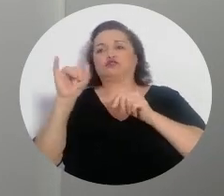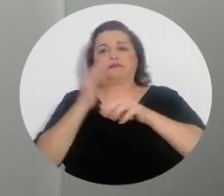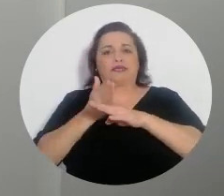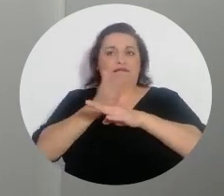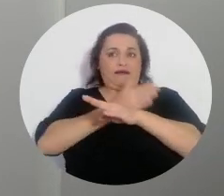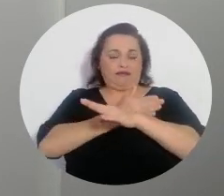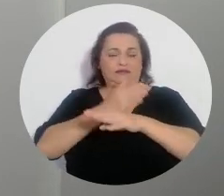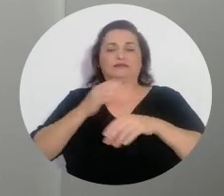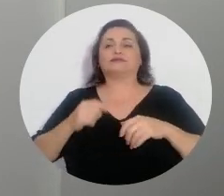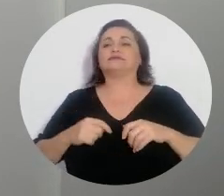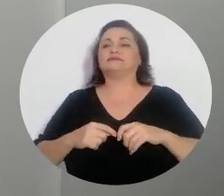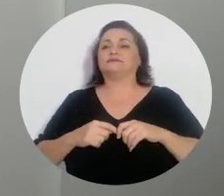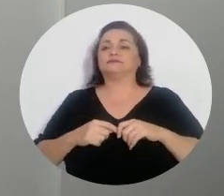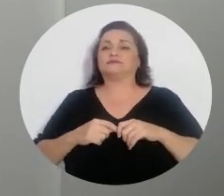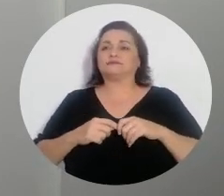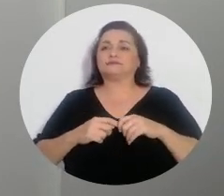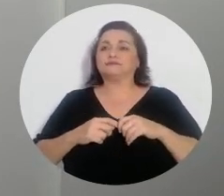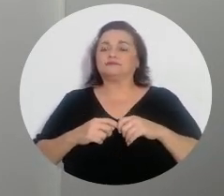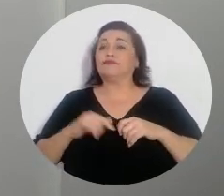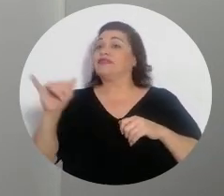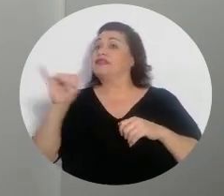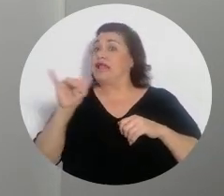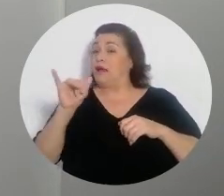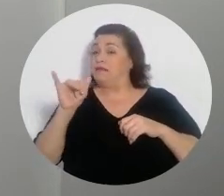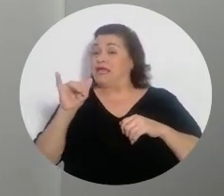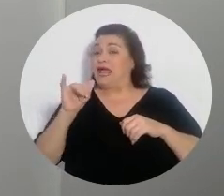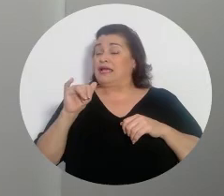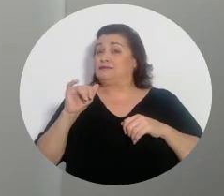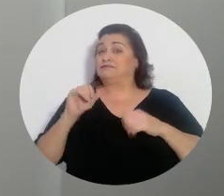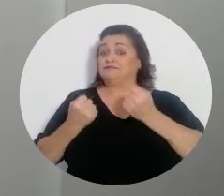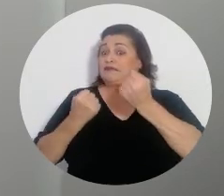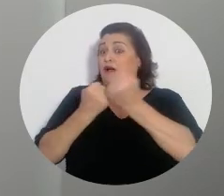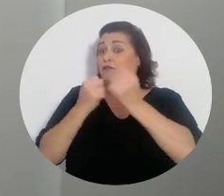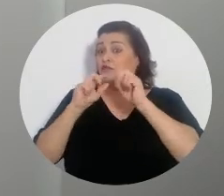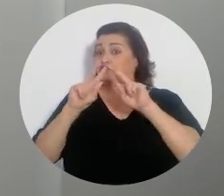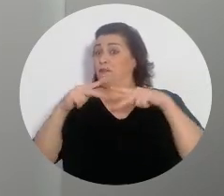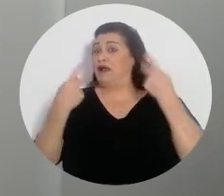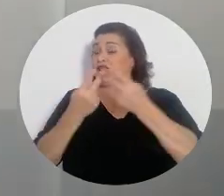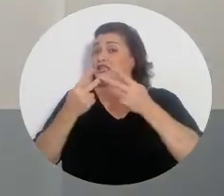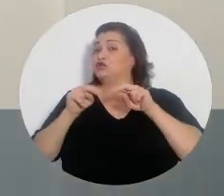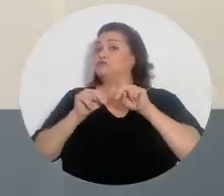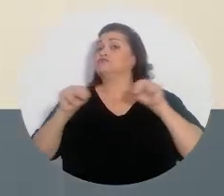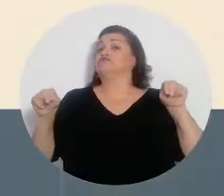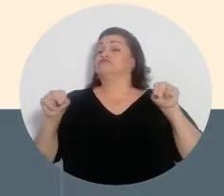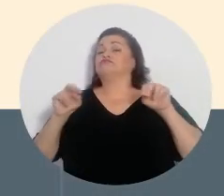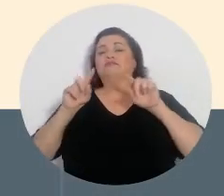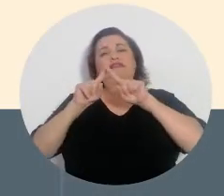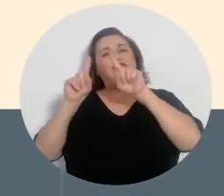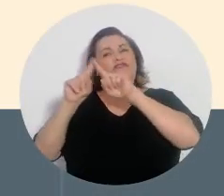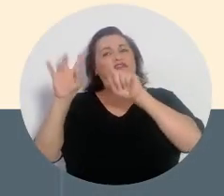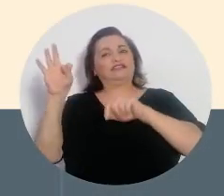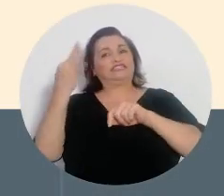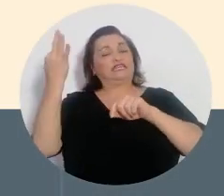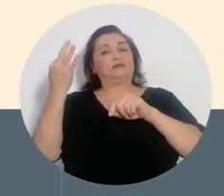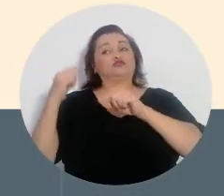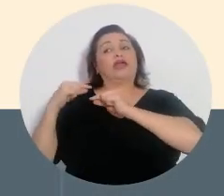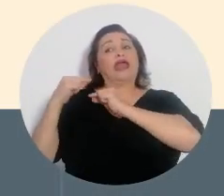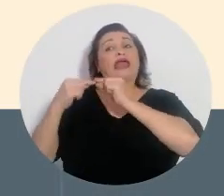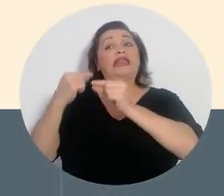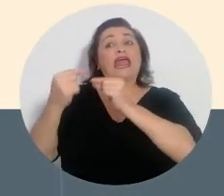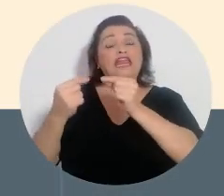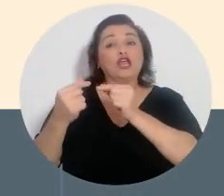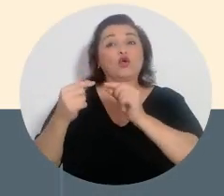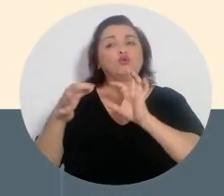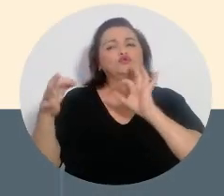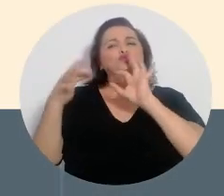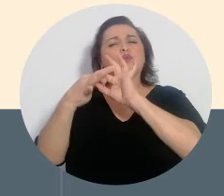hace algunos momentos. También la beligerancia tiene diversos tipos. Tenemos un tipo genérico al